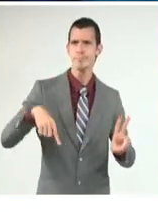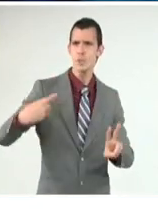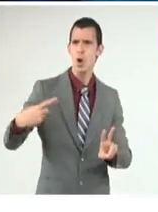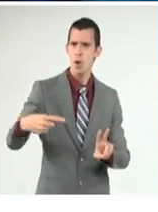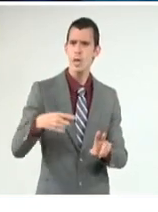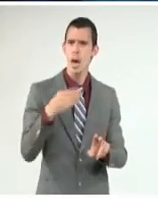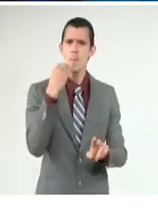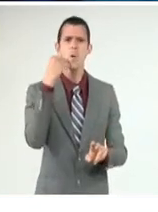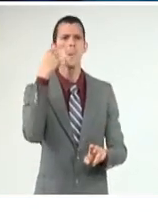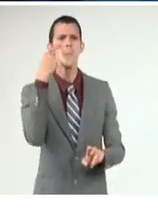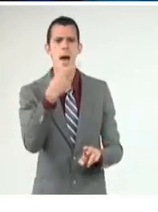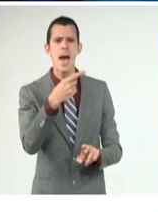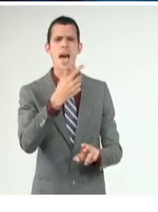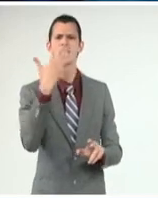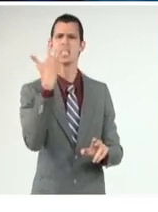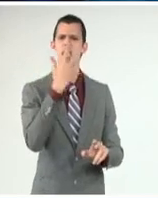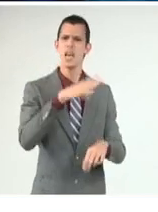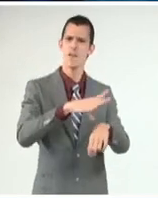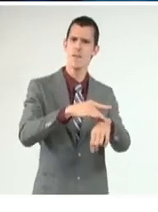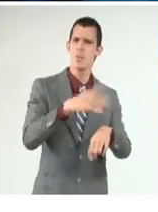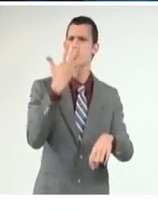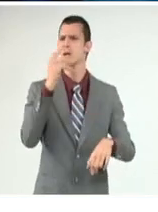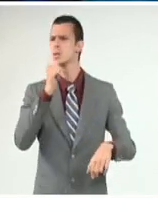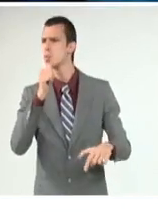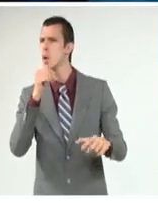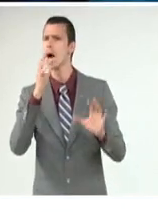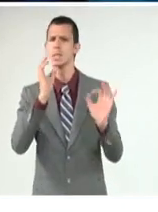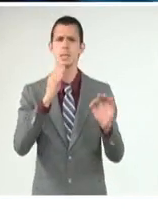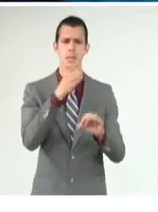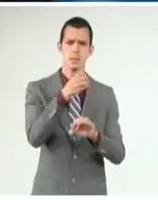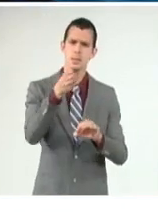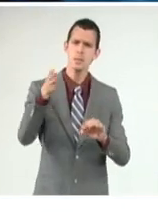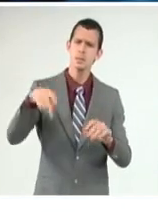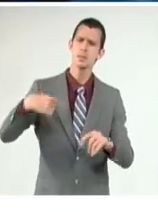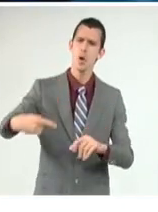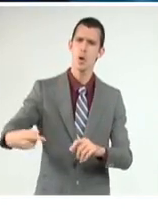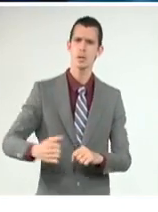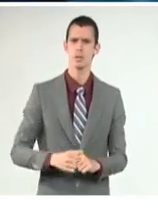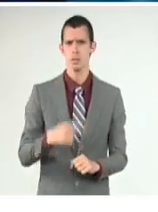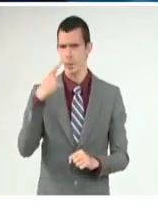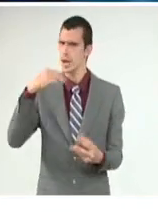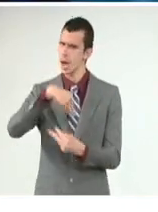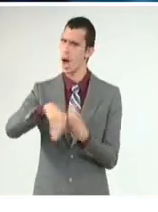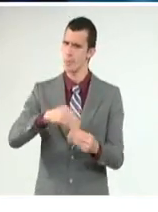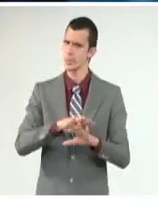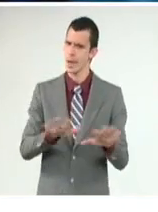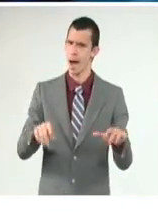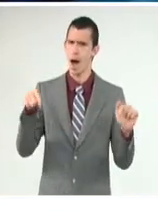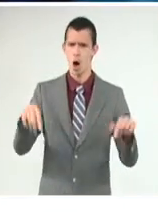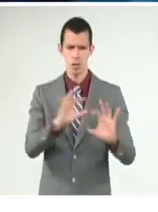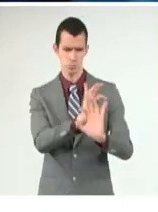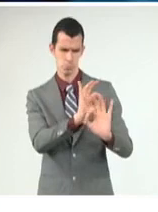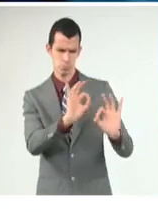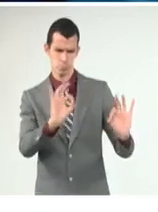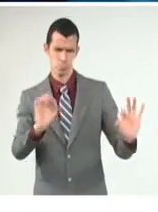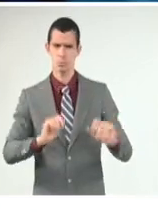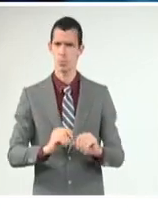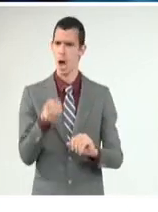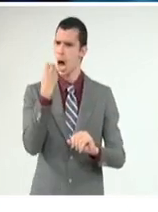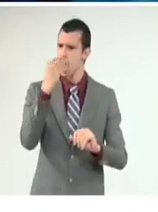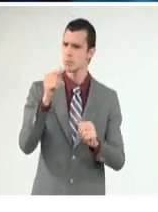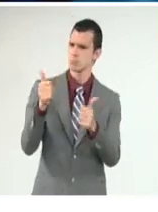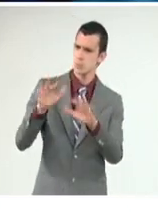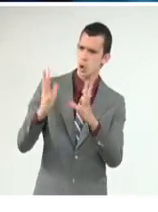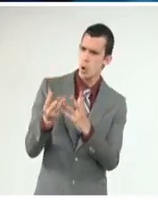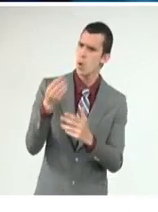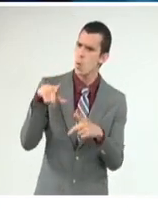es más favorable en cuanto a la atención a los pacientes, la limpieza, la alimentación. Y en los policlínicos, en las áreas de salud,